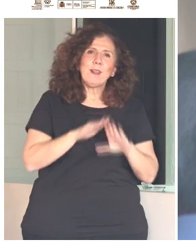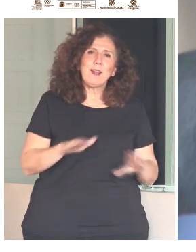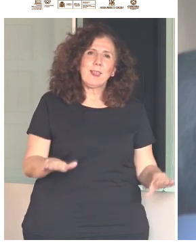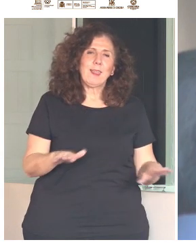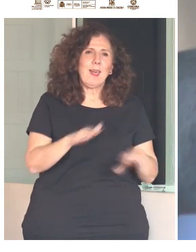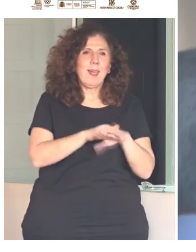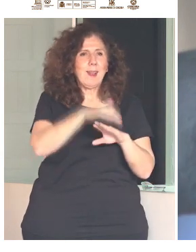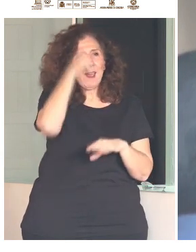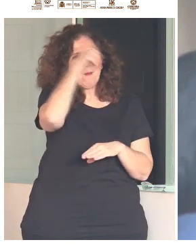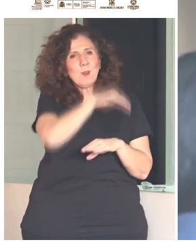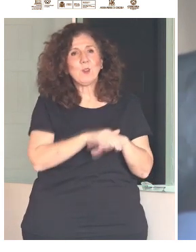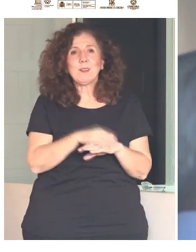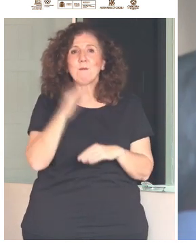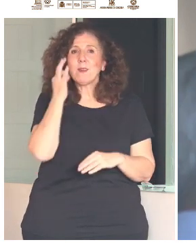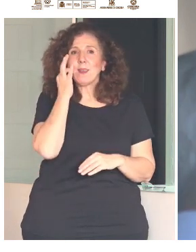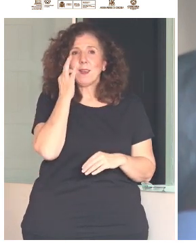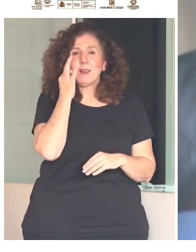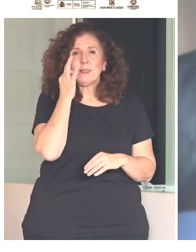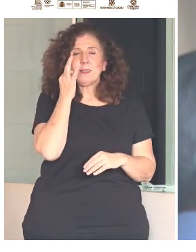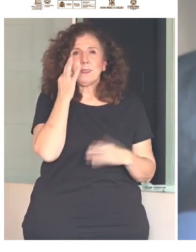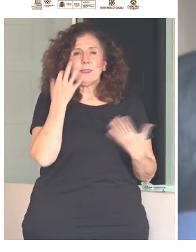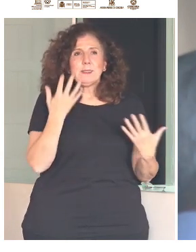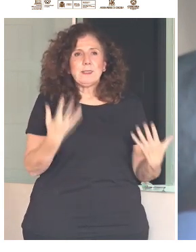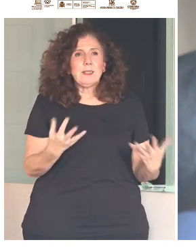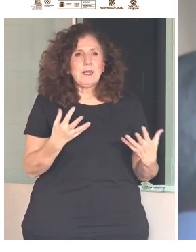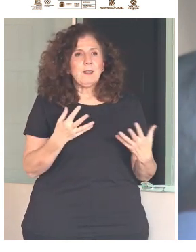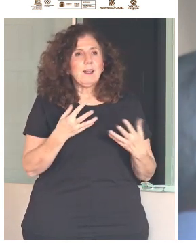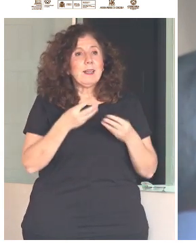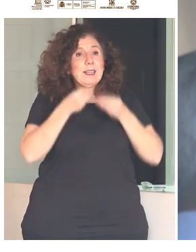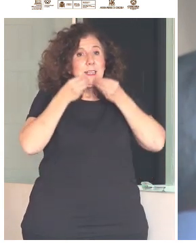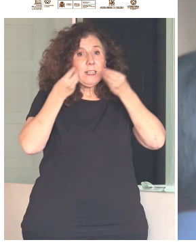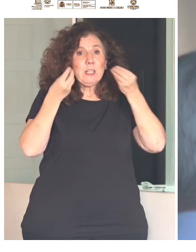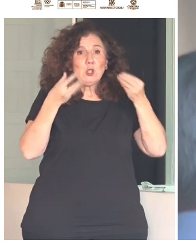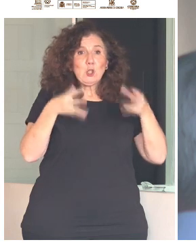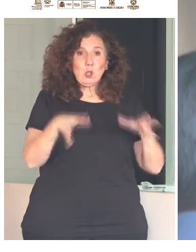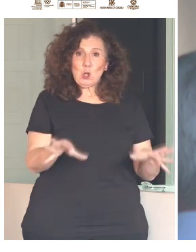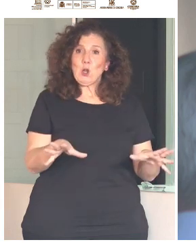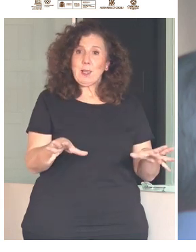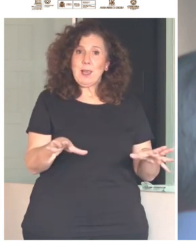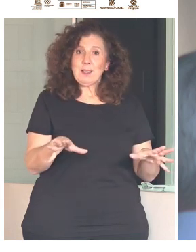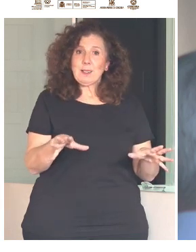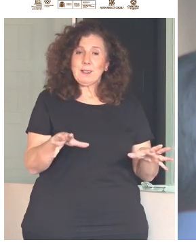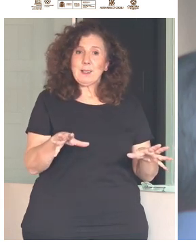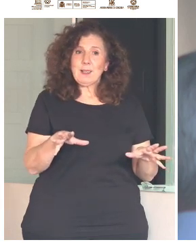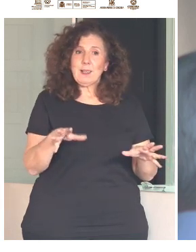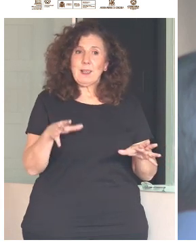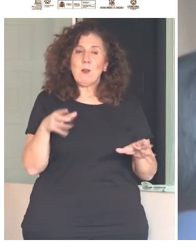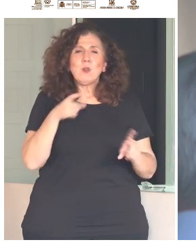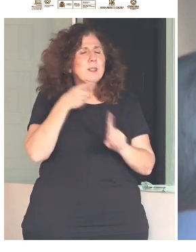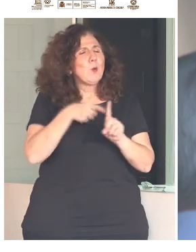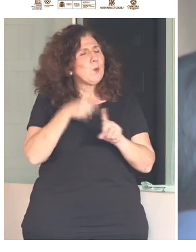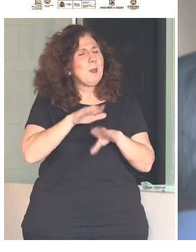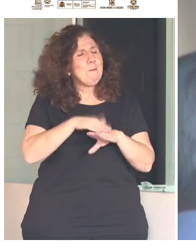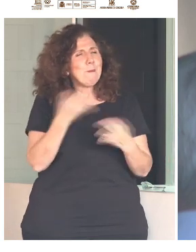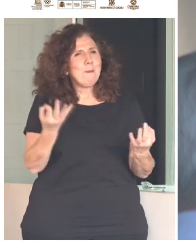amigas y amigas, las historias se han utilizado para desposeer, pero